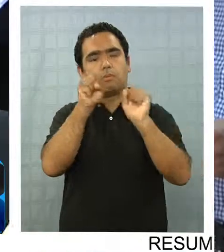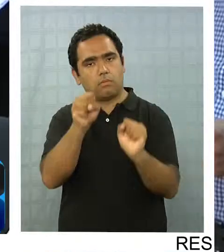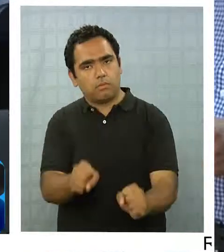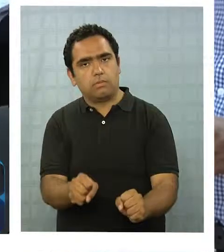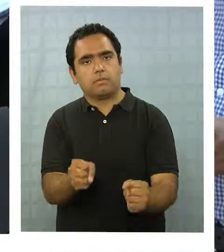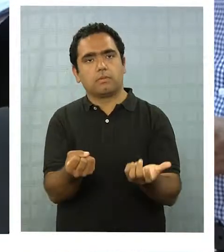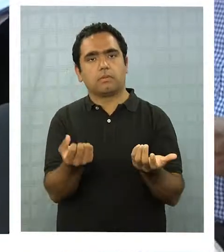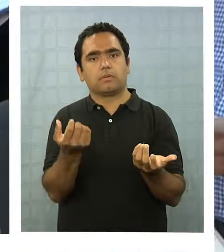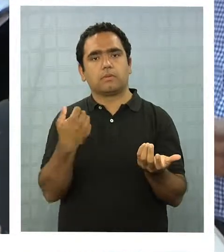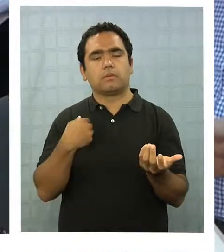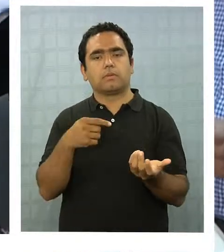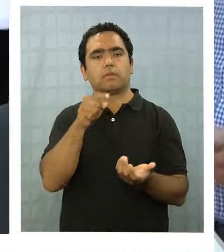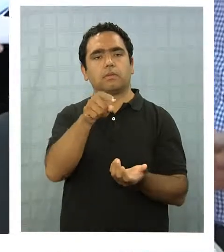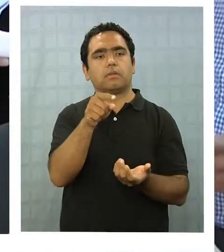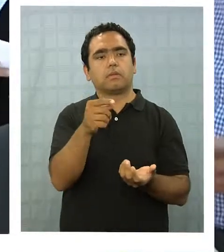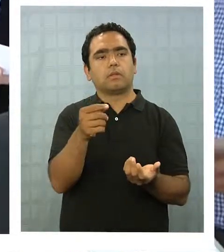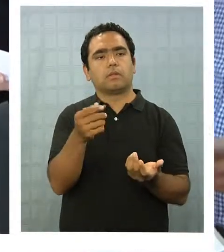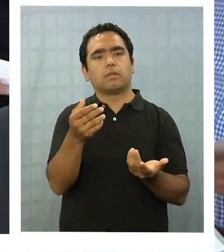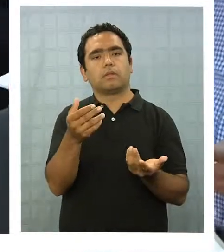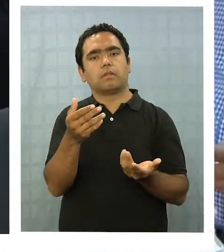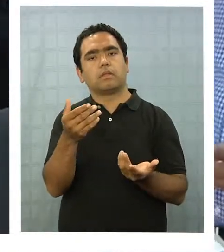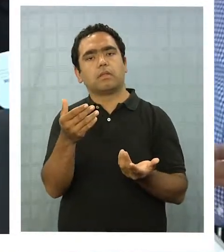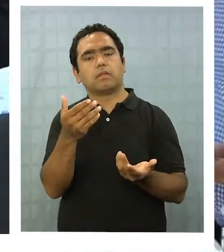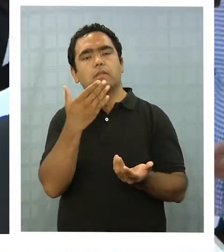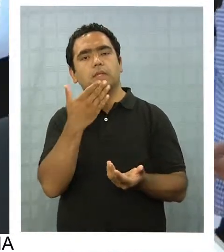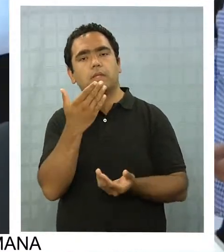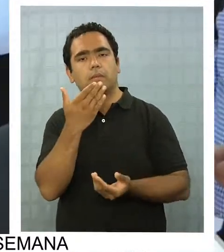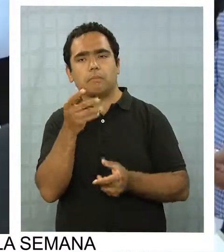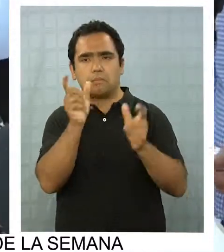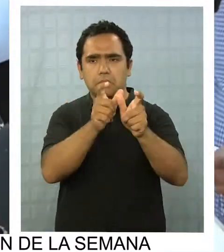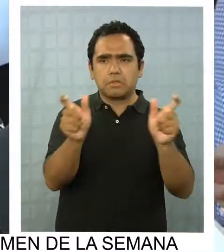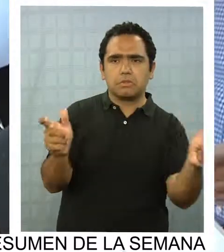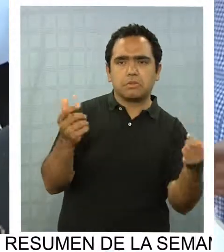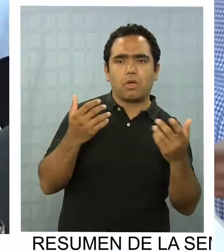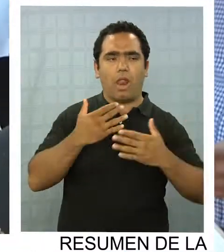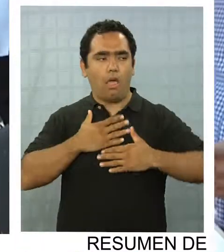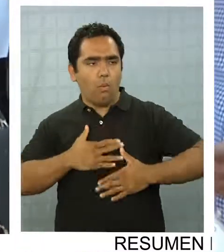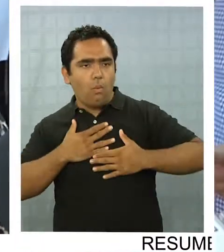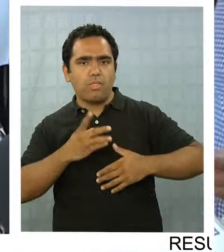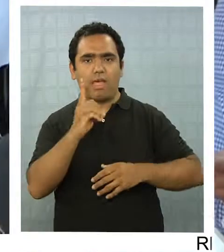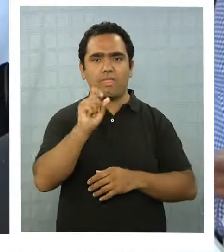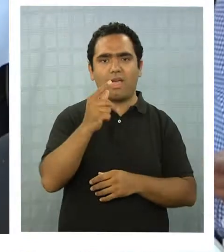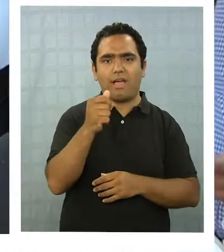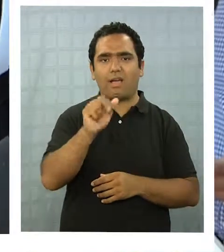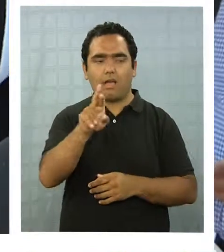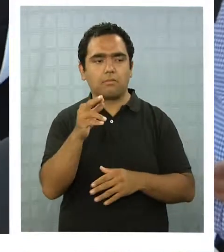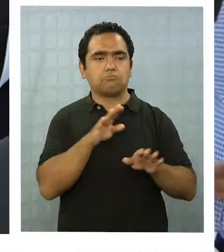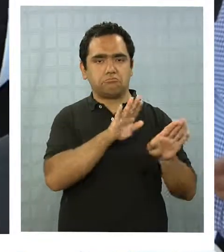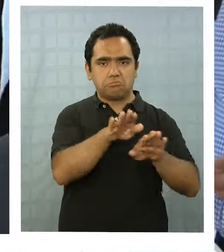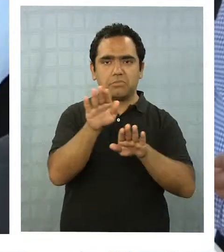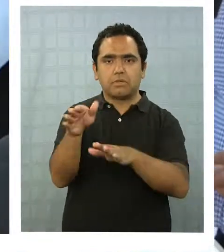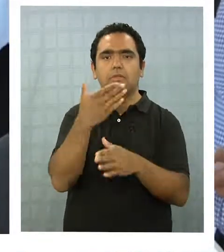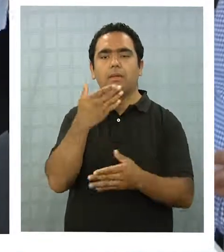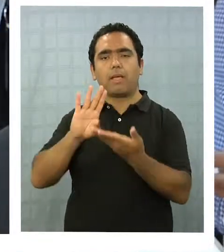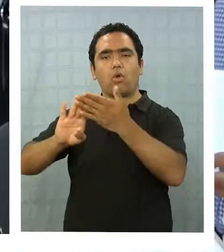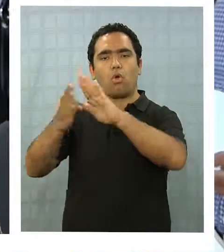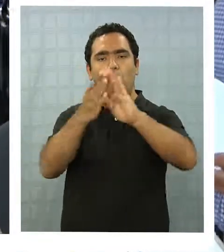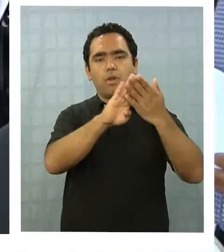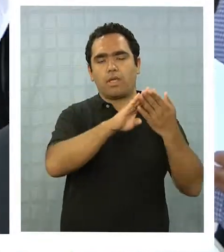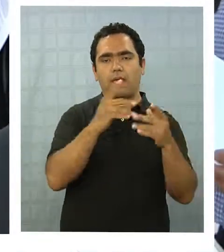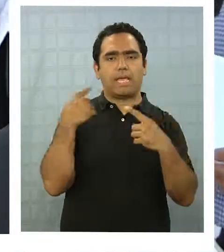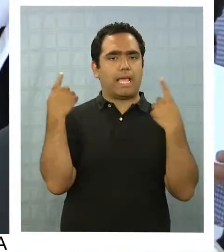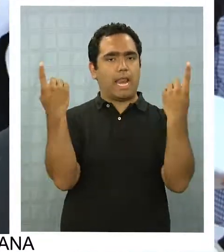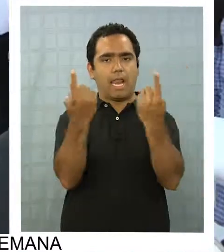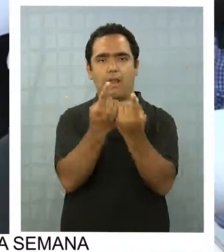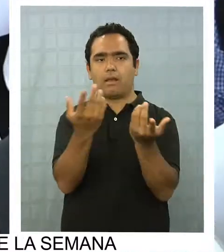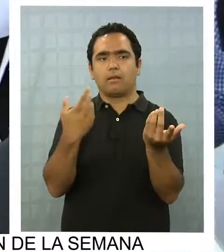abordar digamos a los aficionados que siguen esta competencia, como también a la comunidad en general